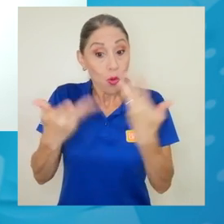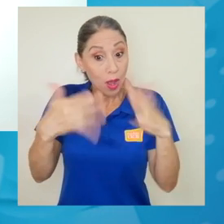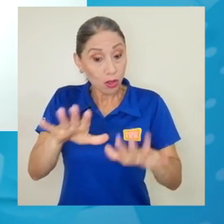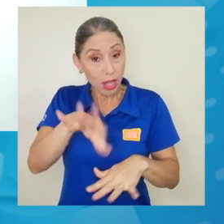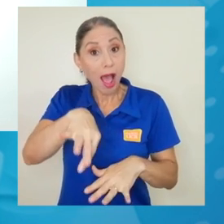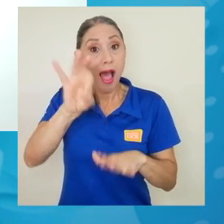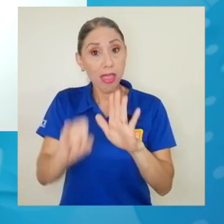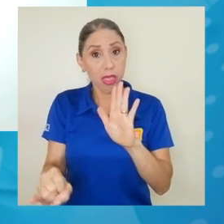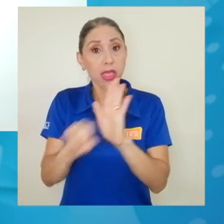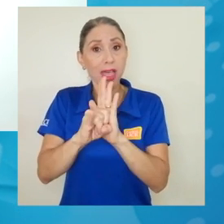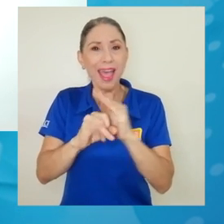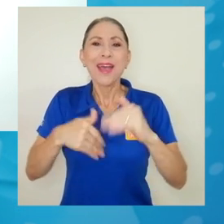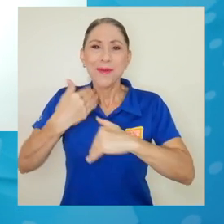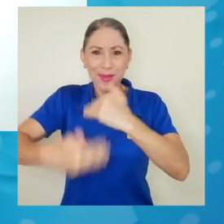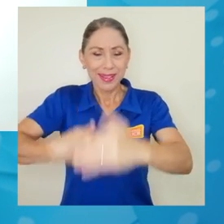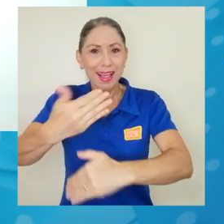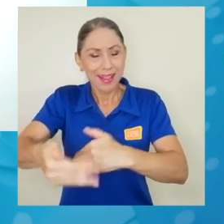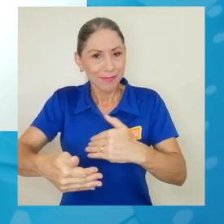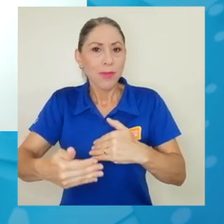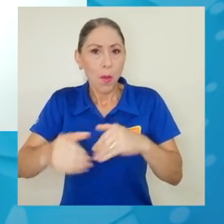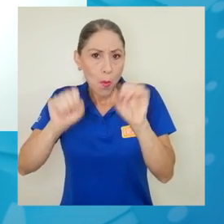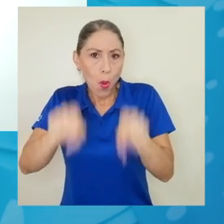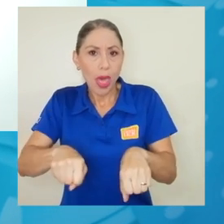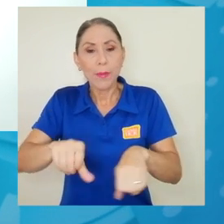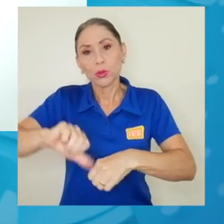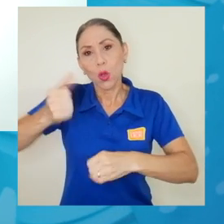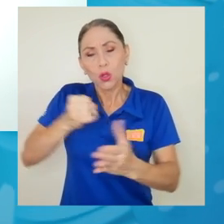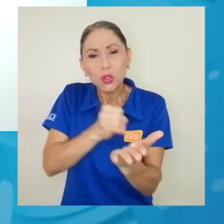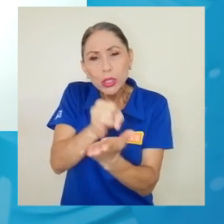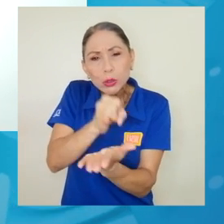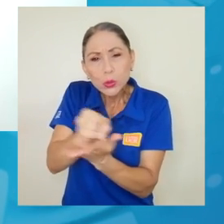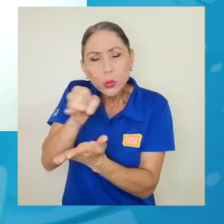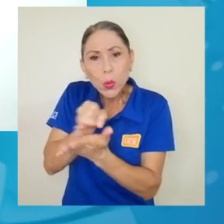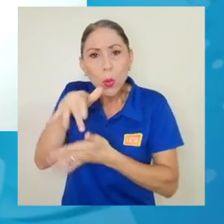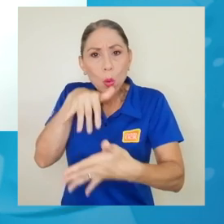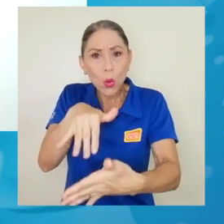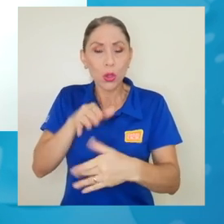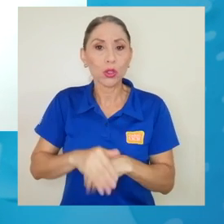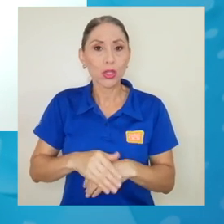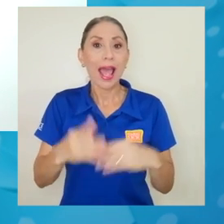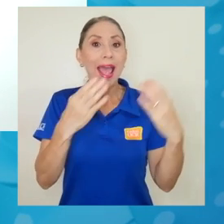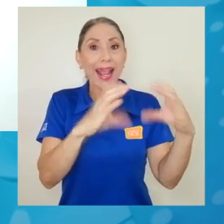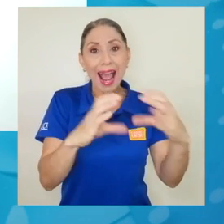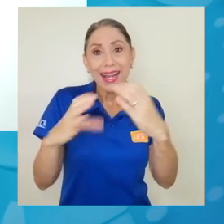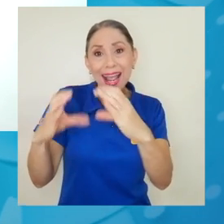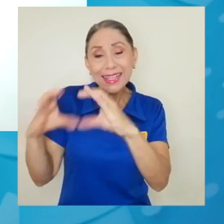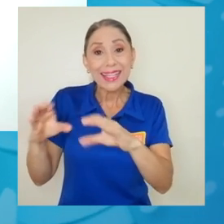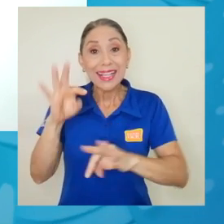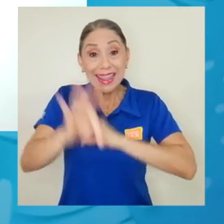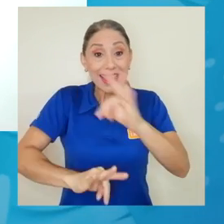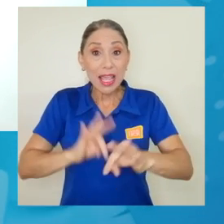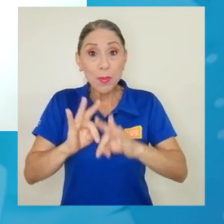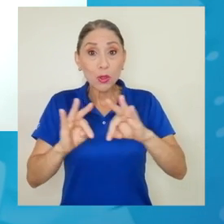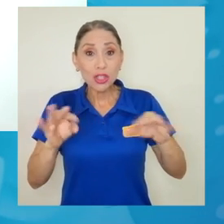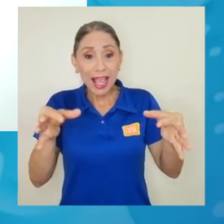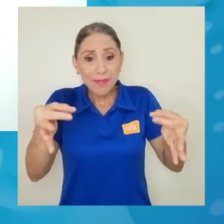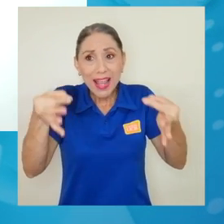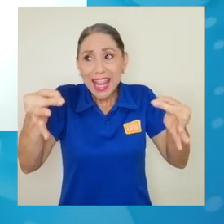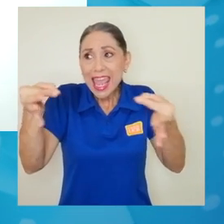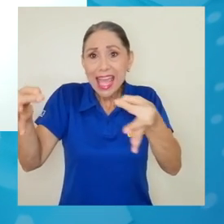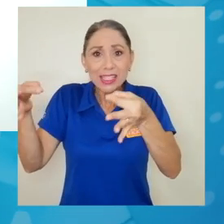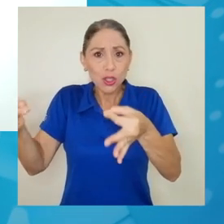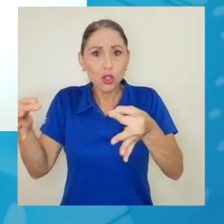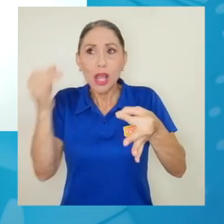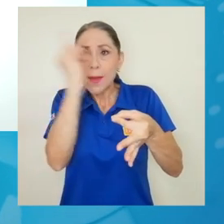podemos también hacer otros estudios. En el proyecto han caracterizado los tipos de lienzo, los tipos de pinturas, y podemos ver cómo